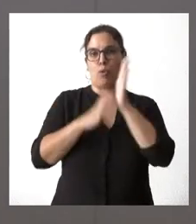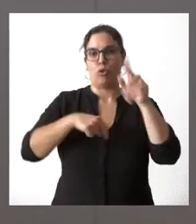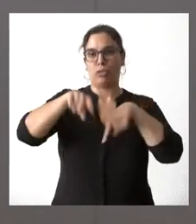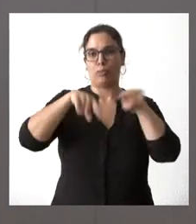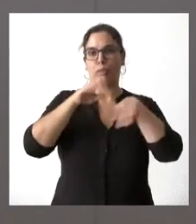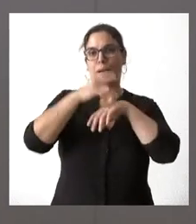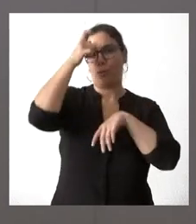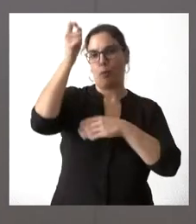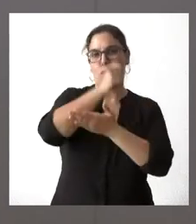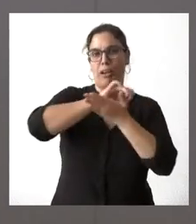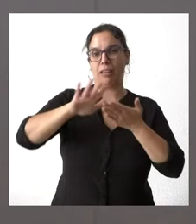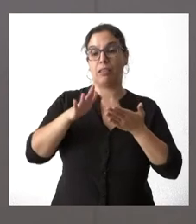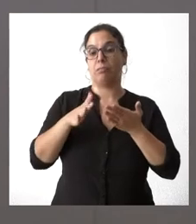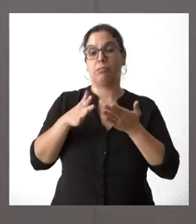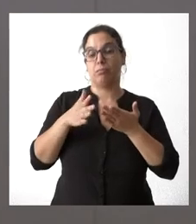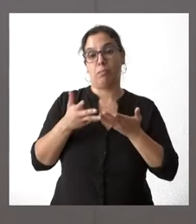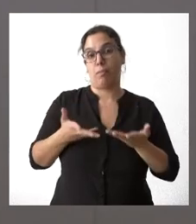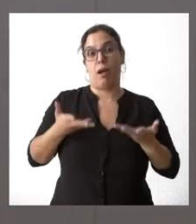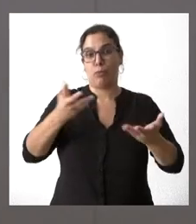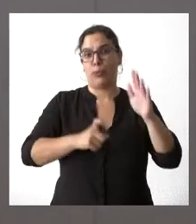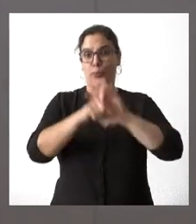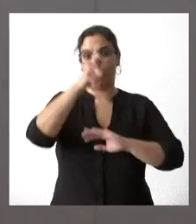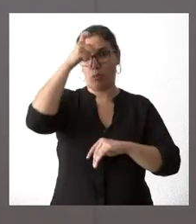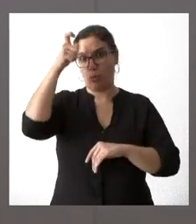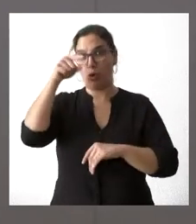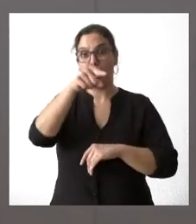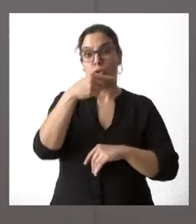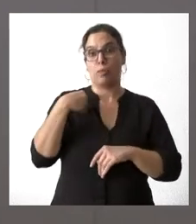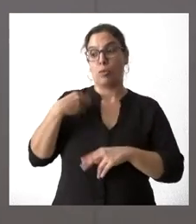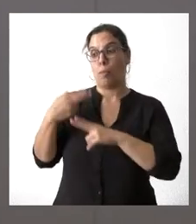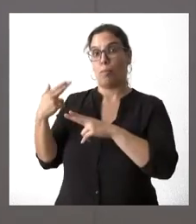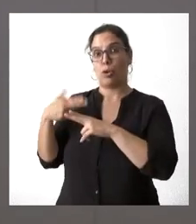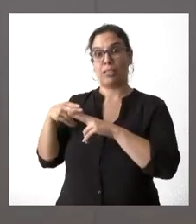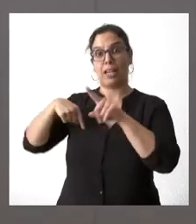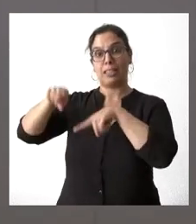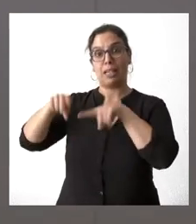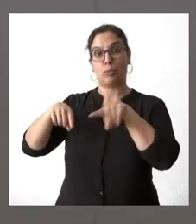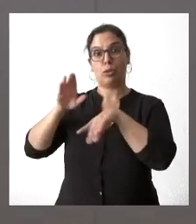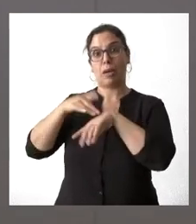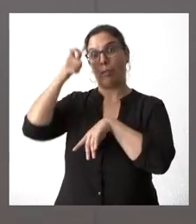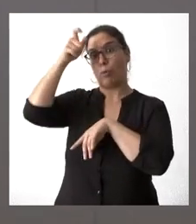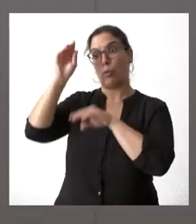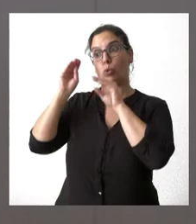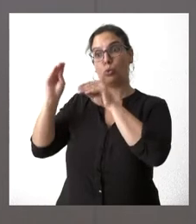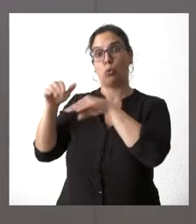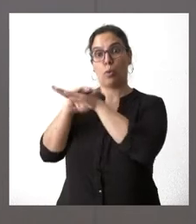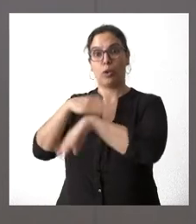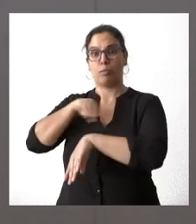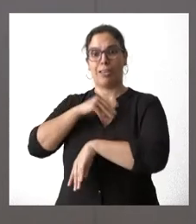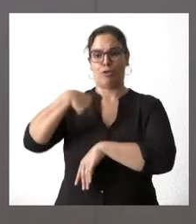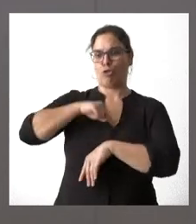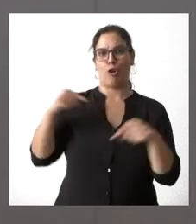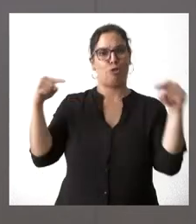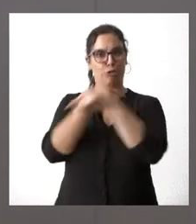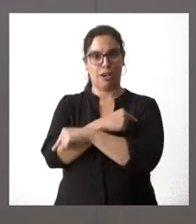rural, favoreciendo al mundo rural. Eso es algo totalmente contrario con la política del transporte para el mundo rural que hace el Gobierno de España. Mientras la Junta de